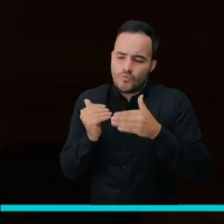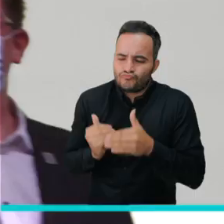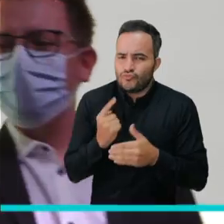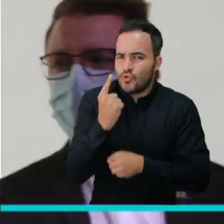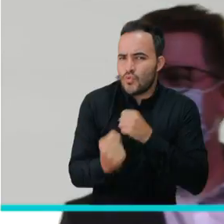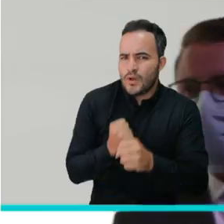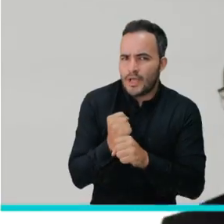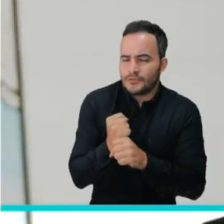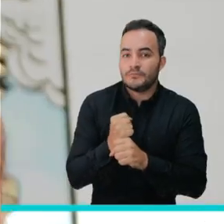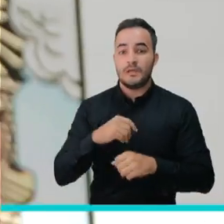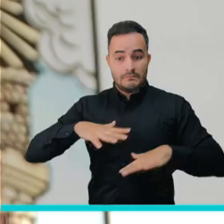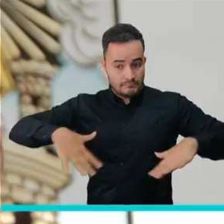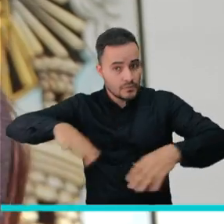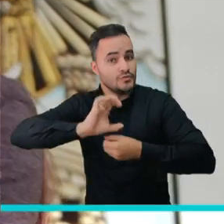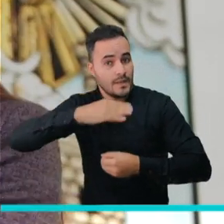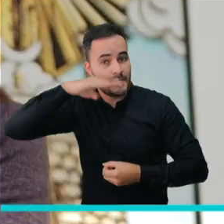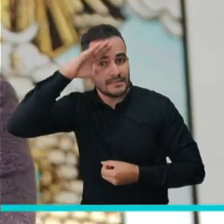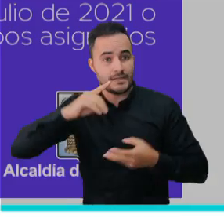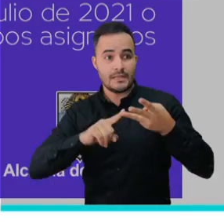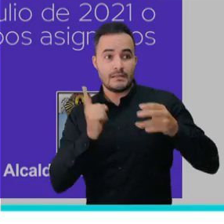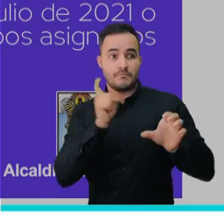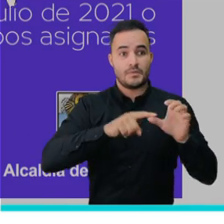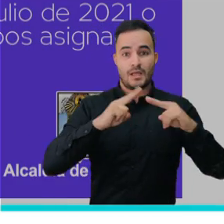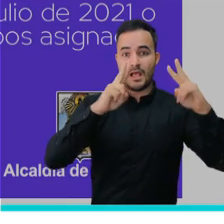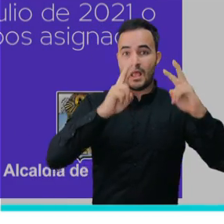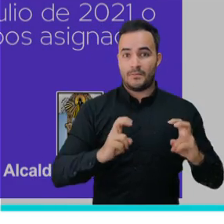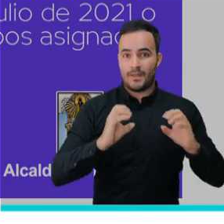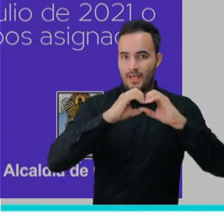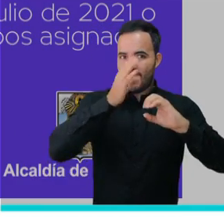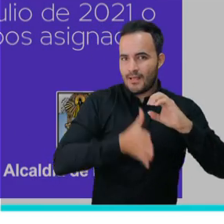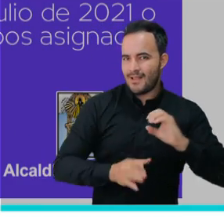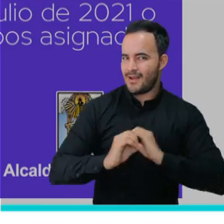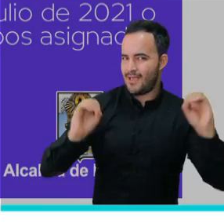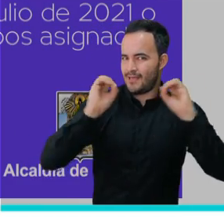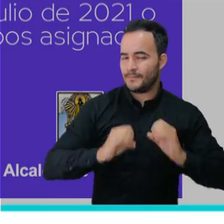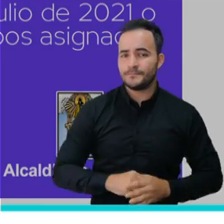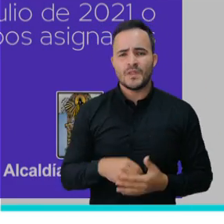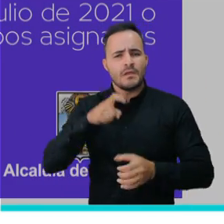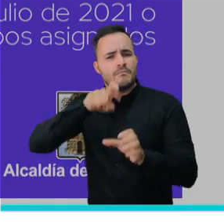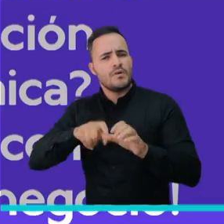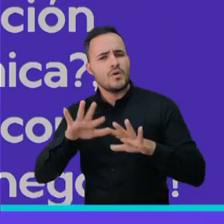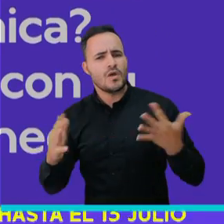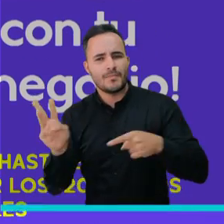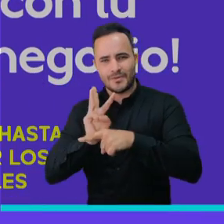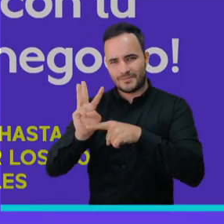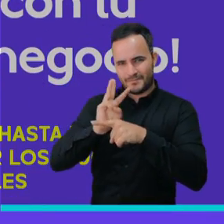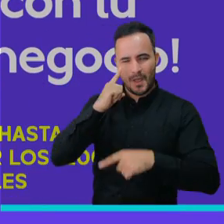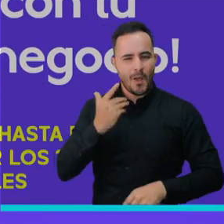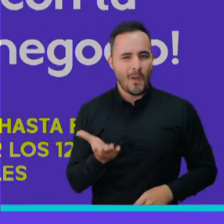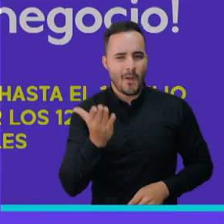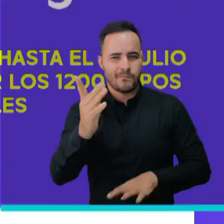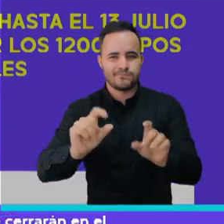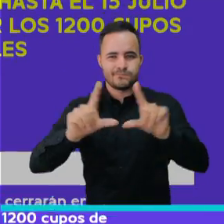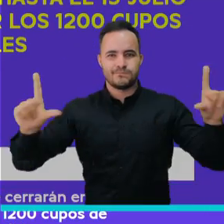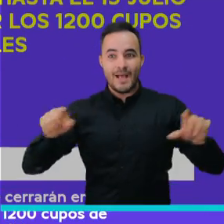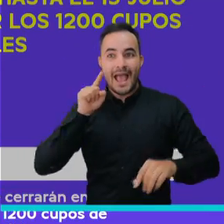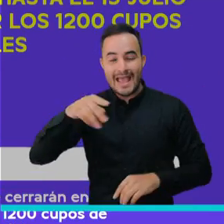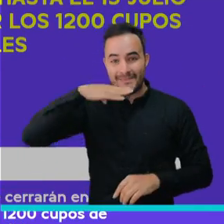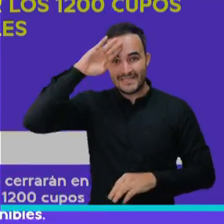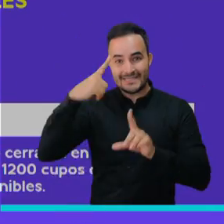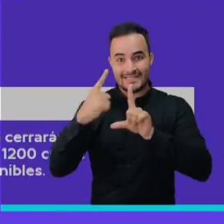Medellín y no estar formalizadas. Las inscripciones se pueden hacer a través de la página www.medellindigital.gov